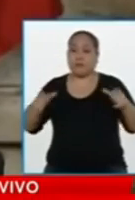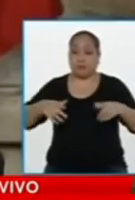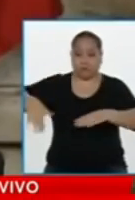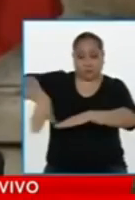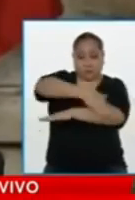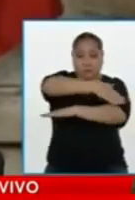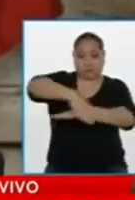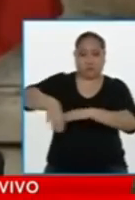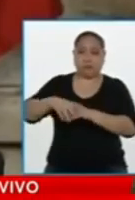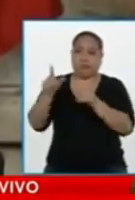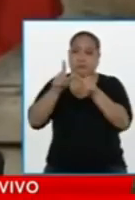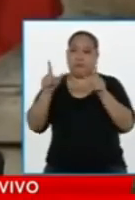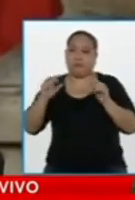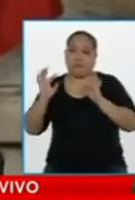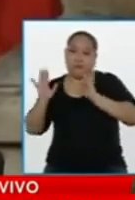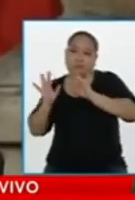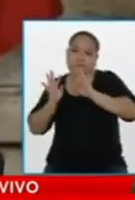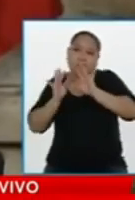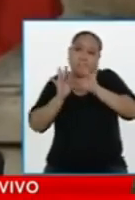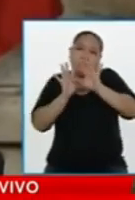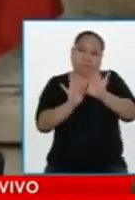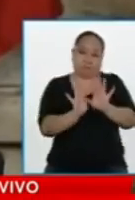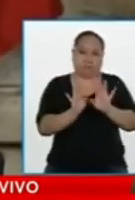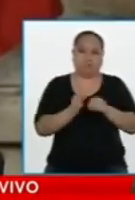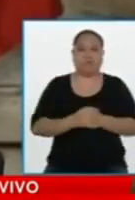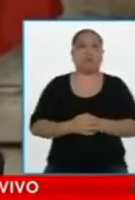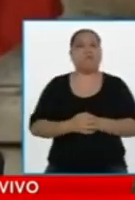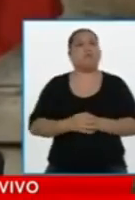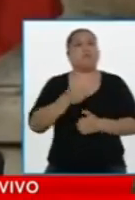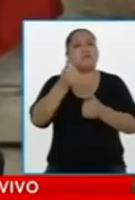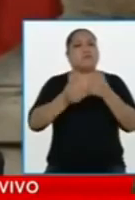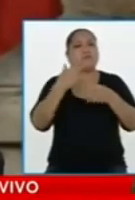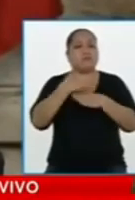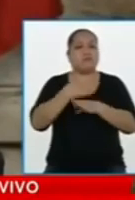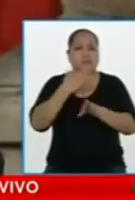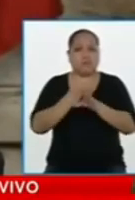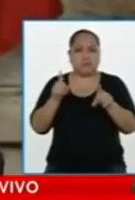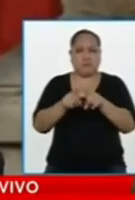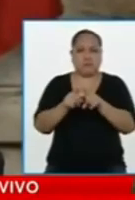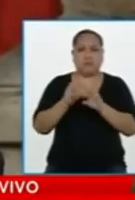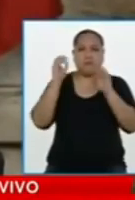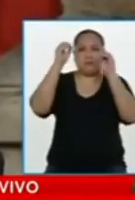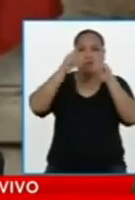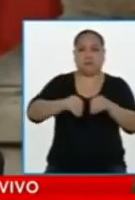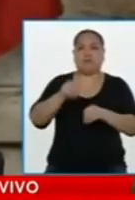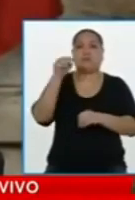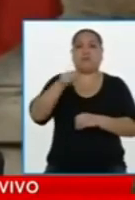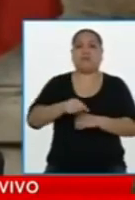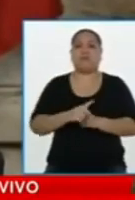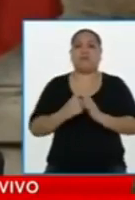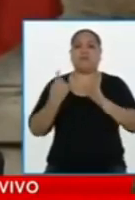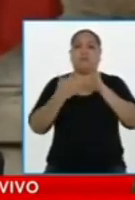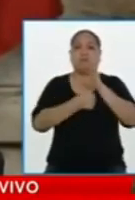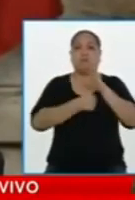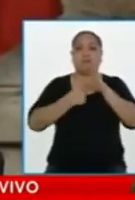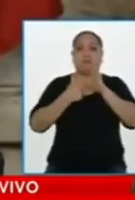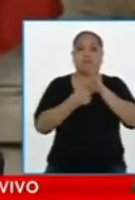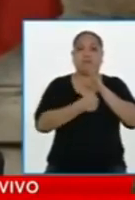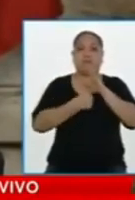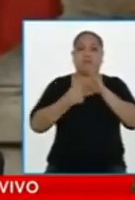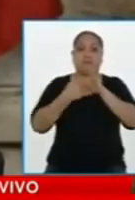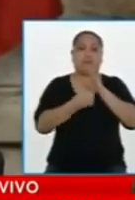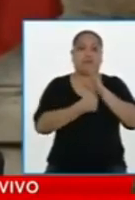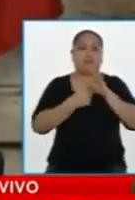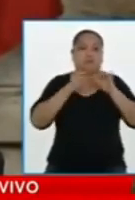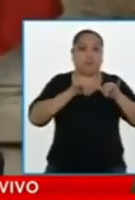descaminados y desubicados respecto a la representación de los trabajadores. Los trabajadores tienen que